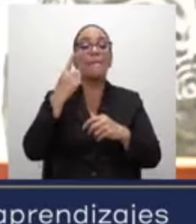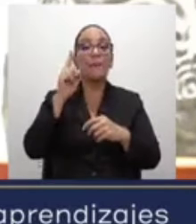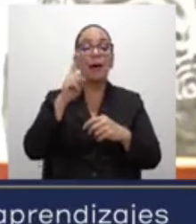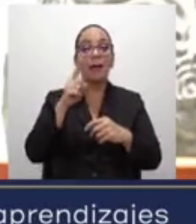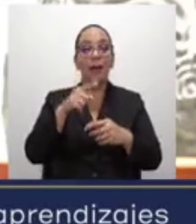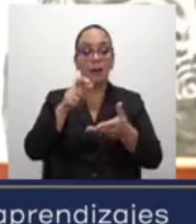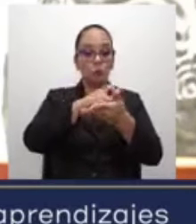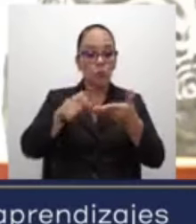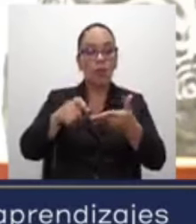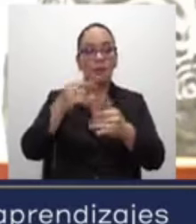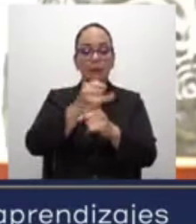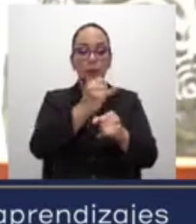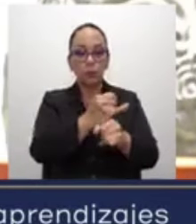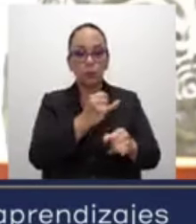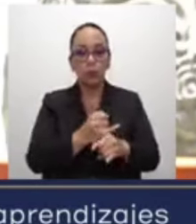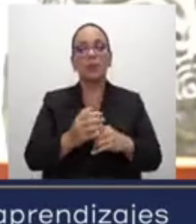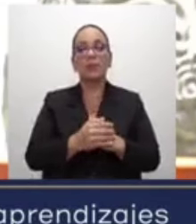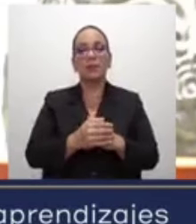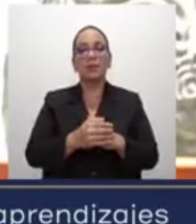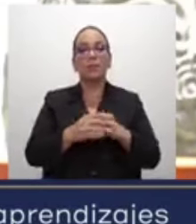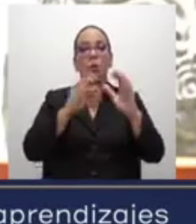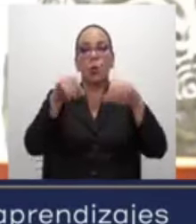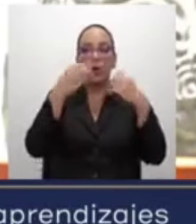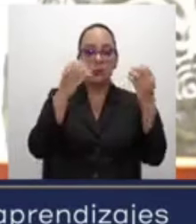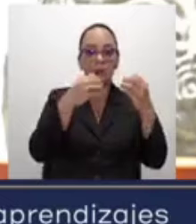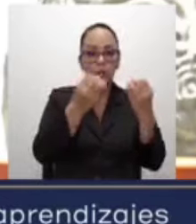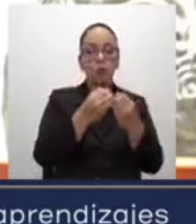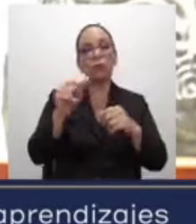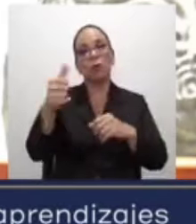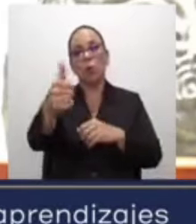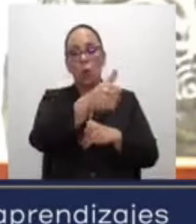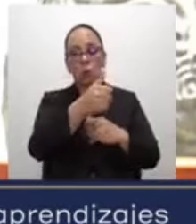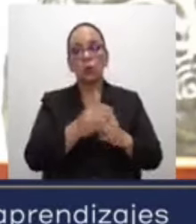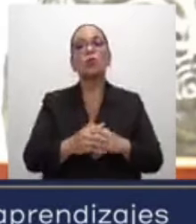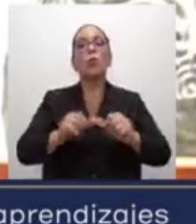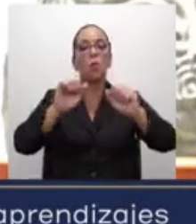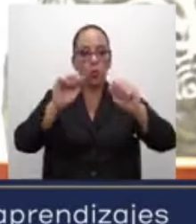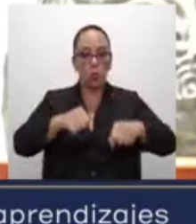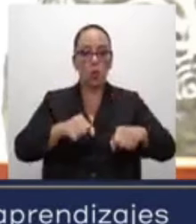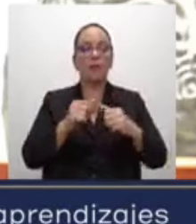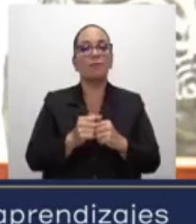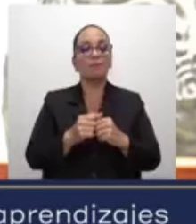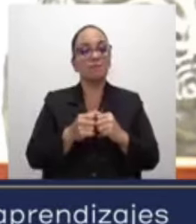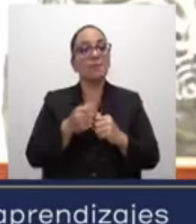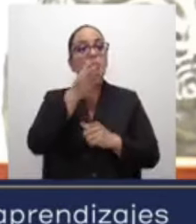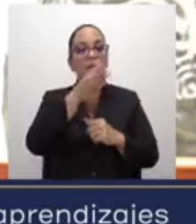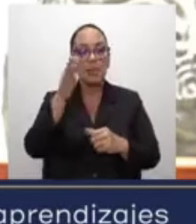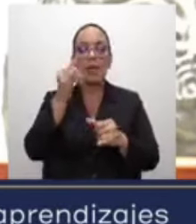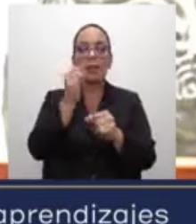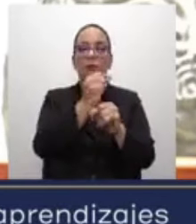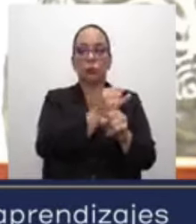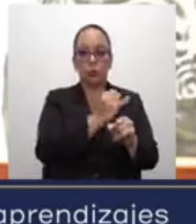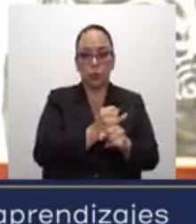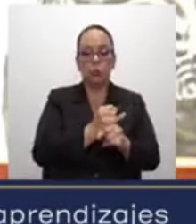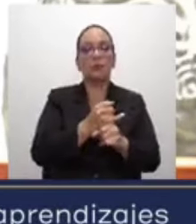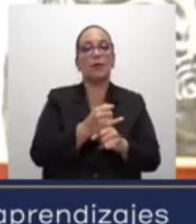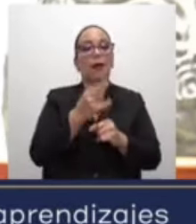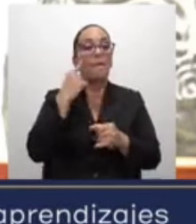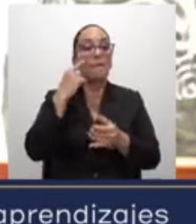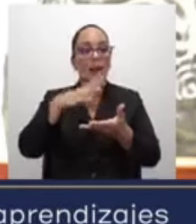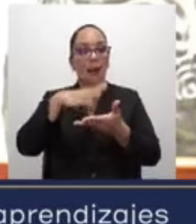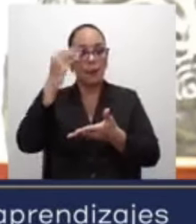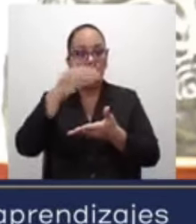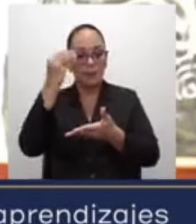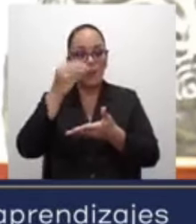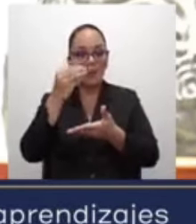empresas, instituciones, organizaciones y otros pueden acercarse a los centros de recursos para el aprendizaje en cada